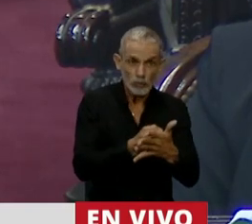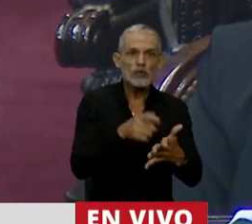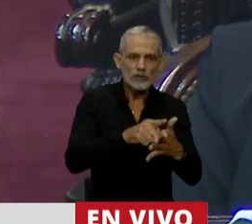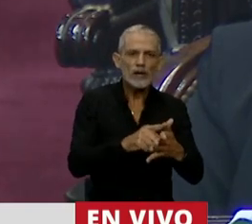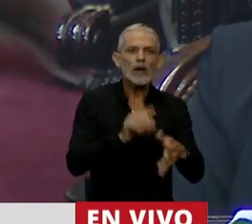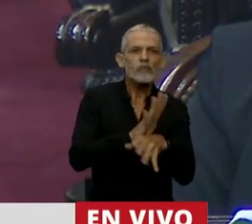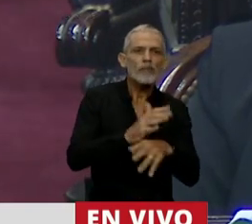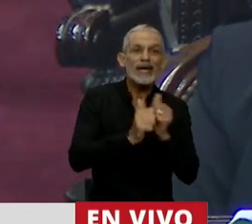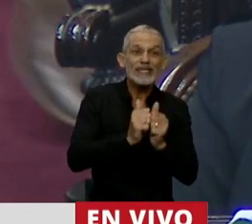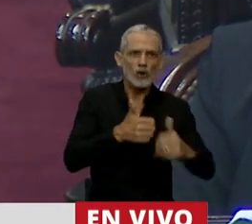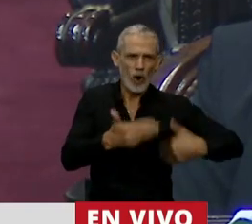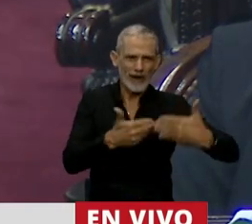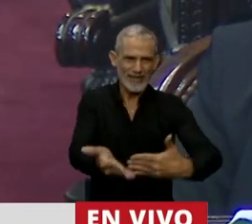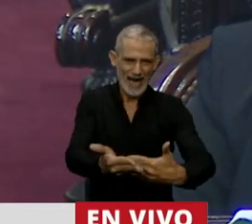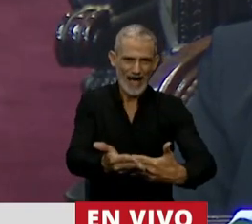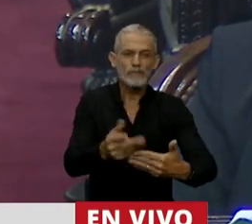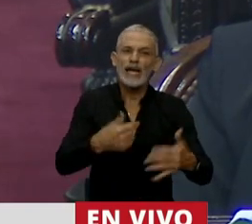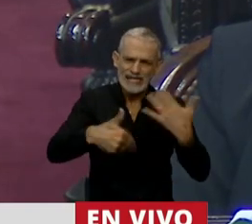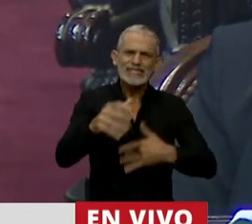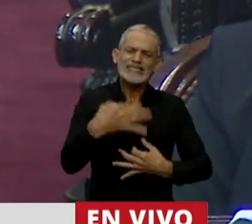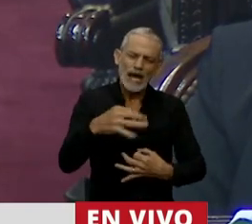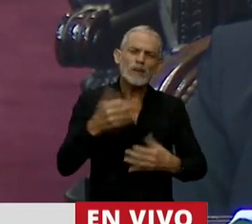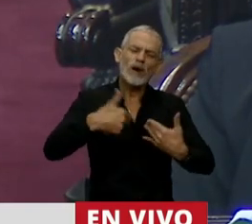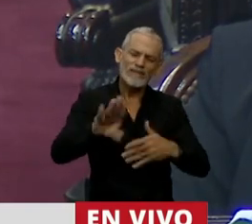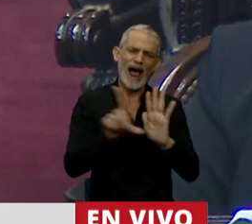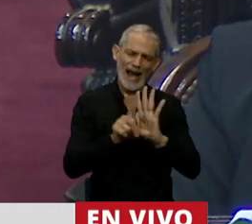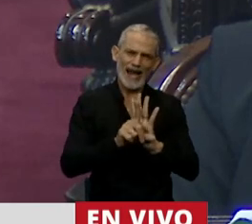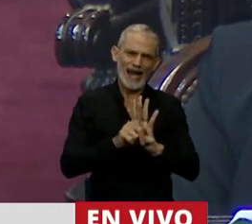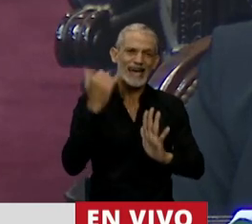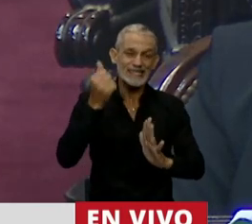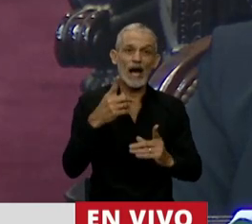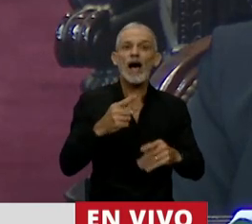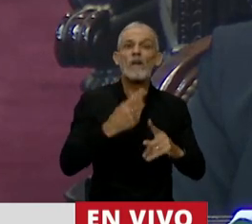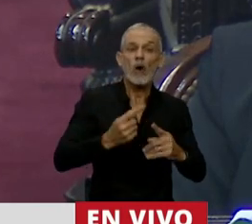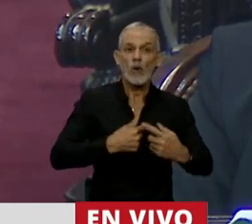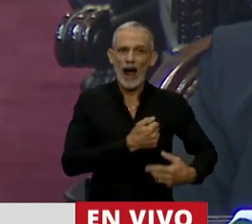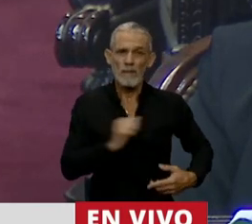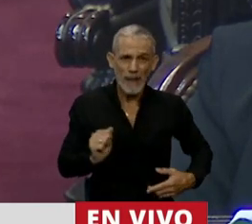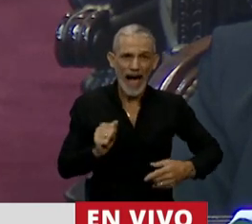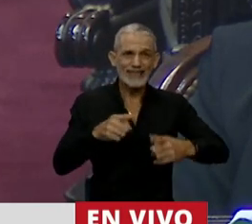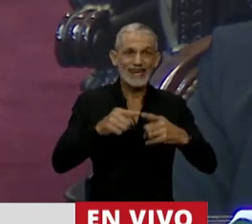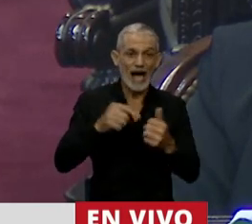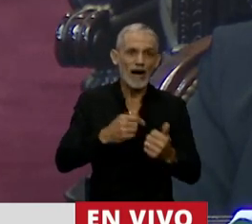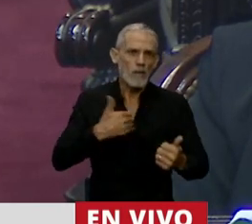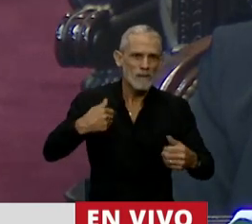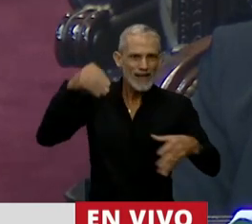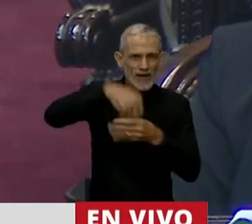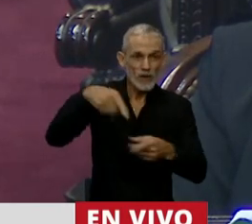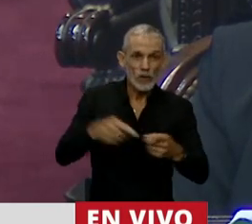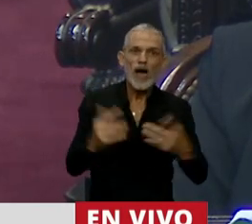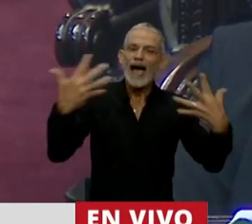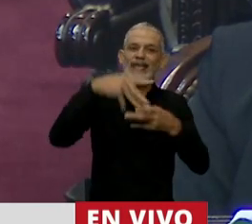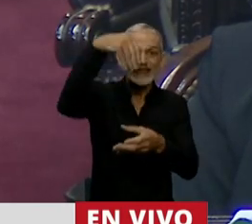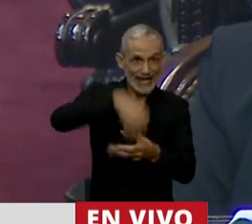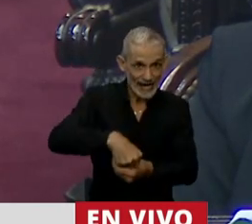las ruedas de la historia. Sabemos que va a ser ley, ya lo estamos haciendo. Por una patria, matria, más justa, integradora y